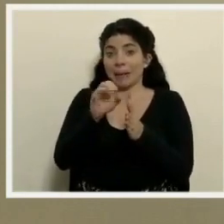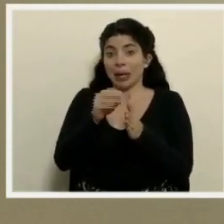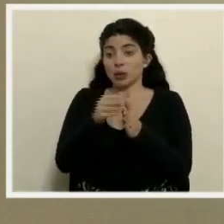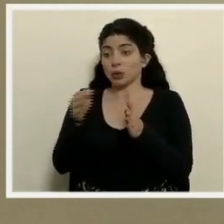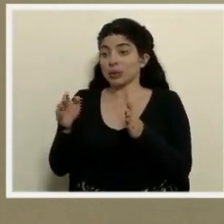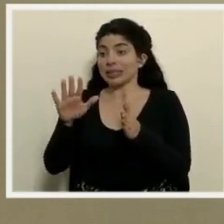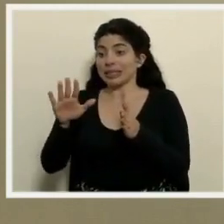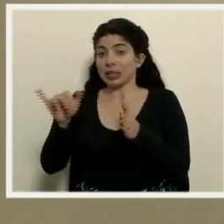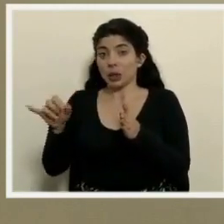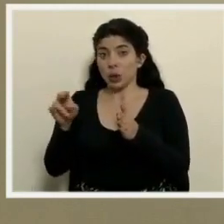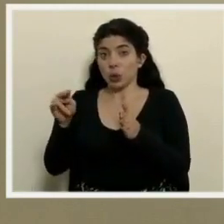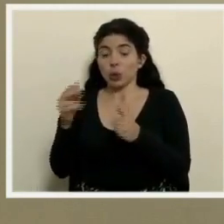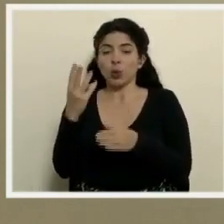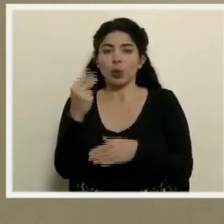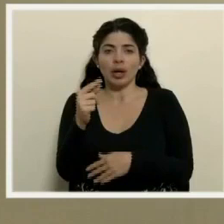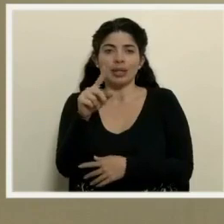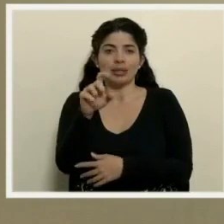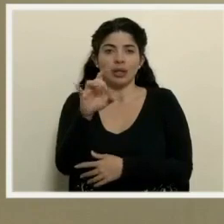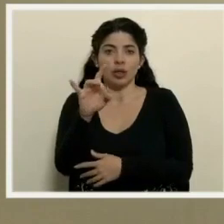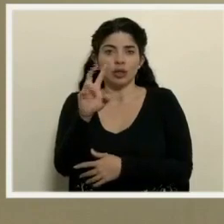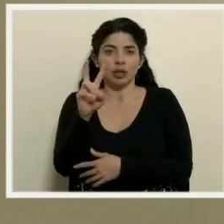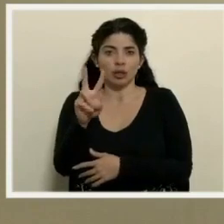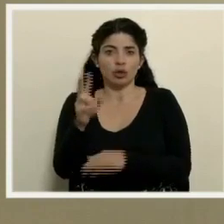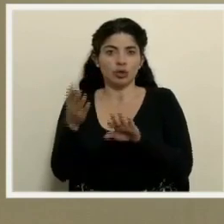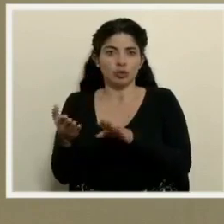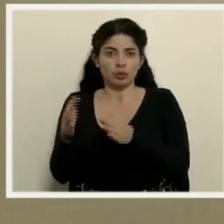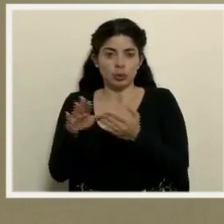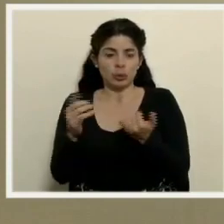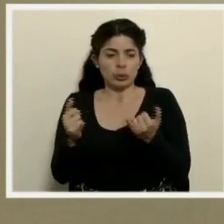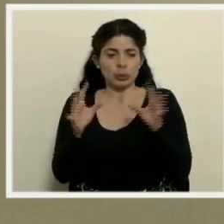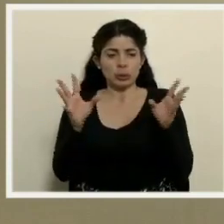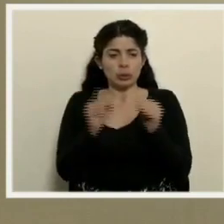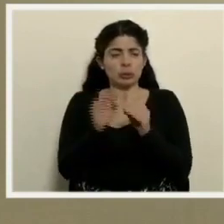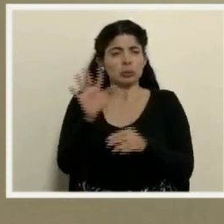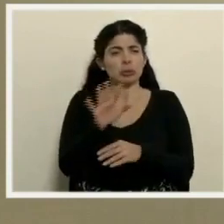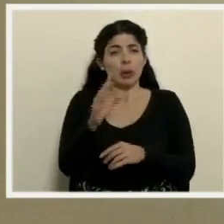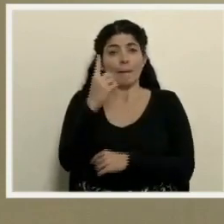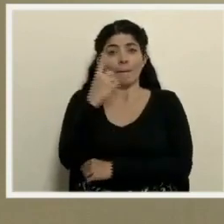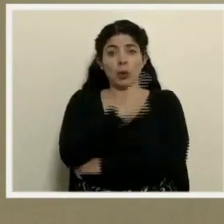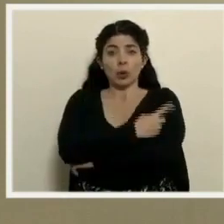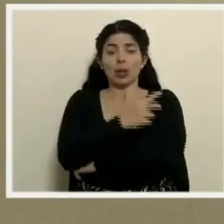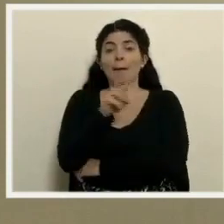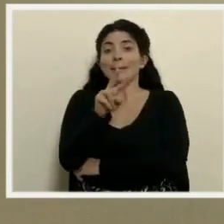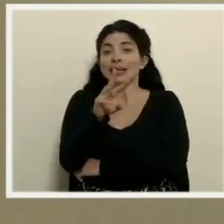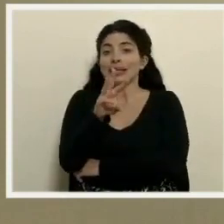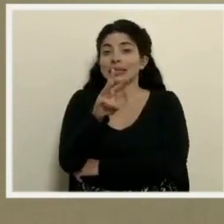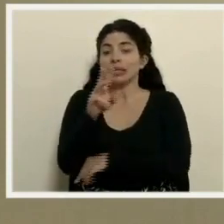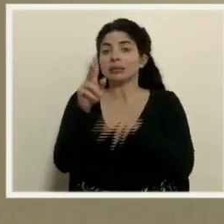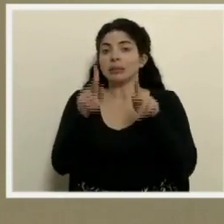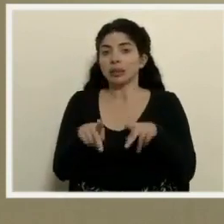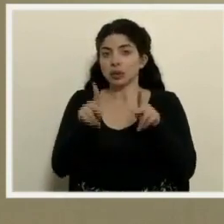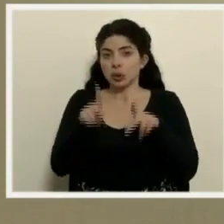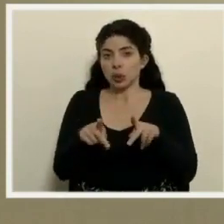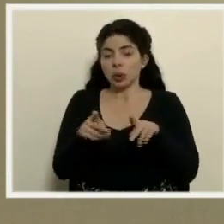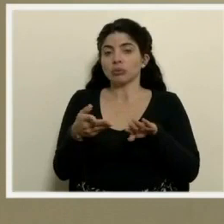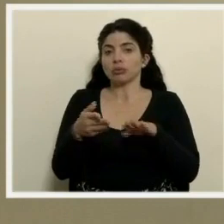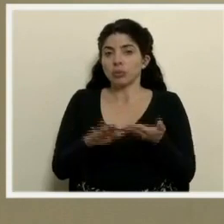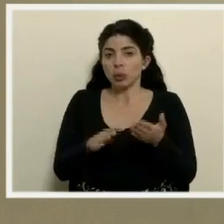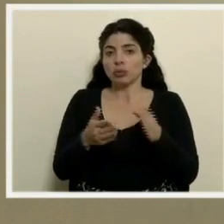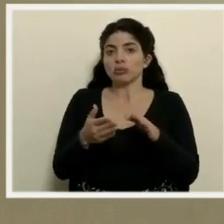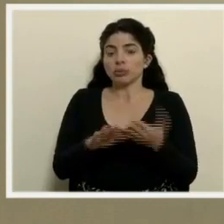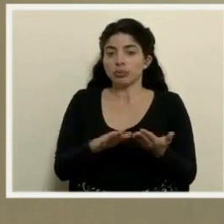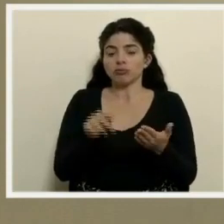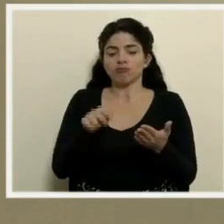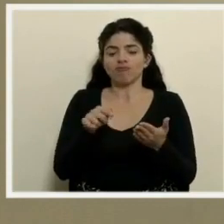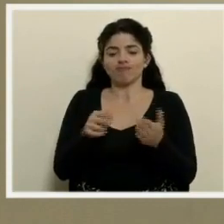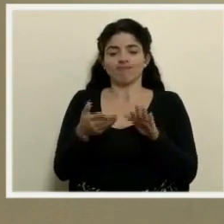junio tuvimos 182 decesos. Eso nos da un promedio diario de 26 personas que actualmente pierden la